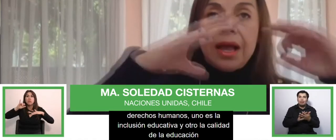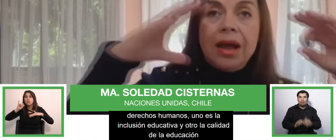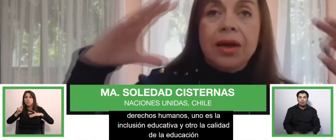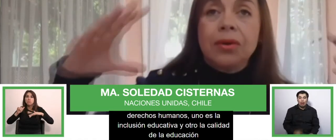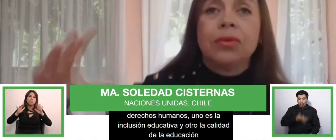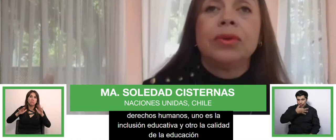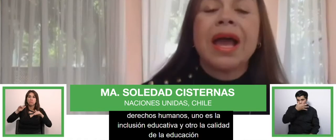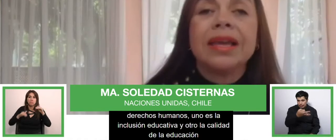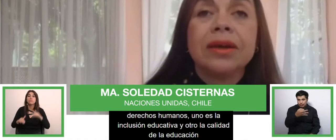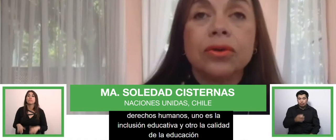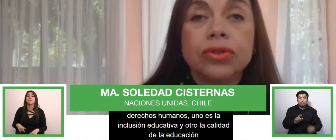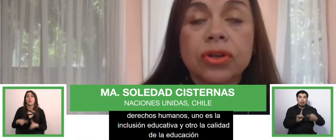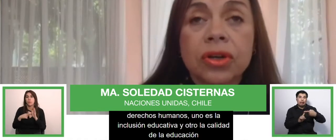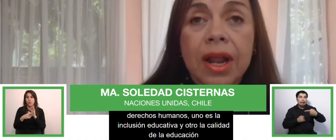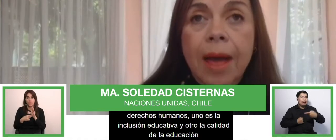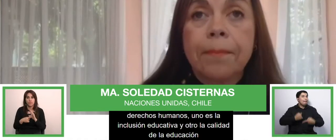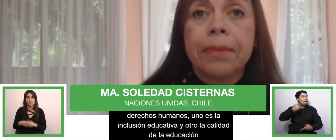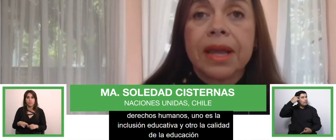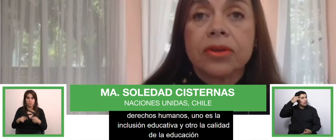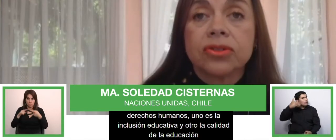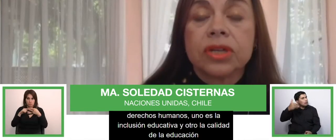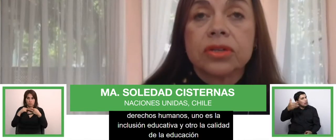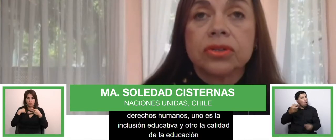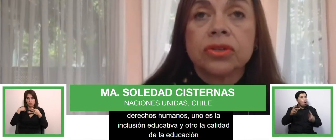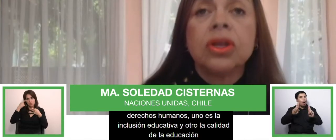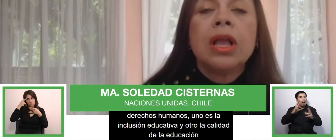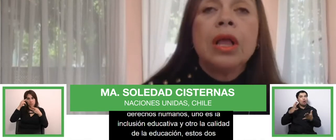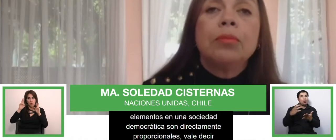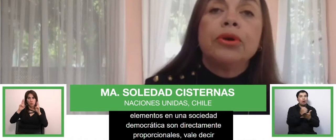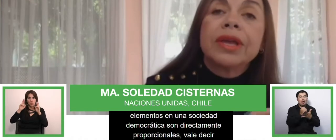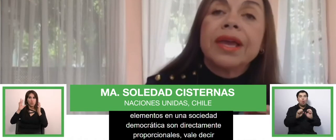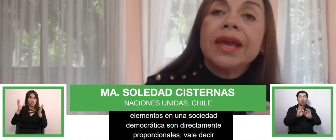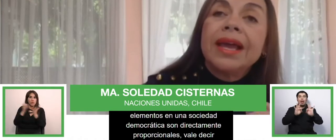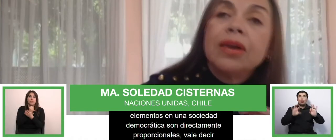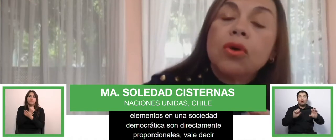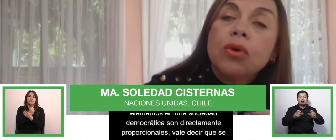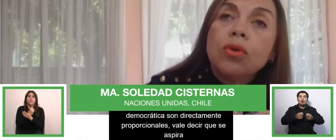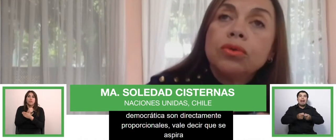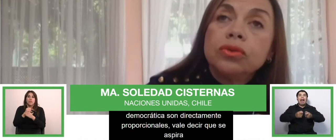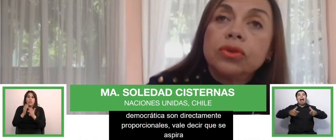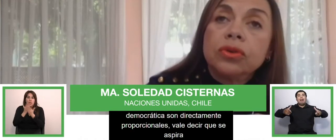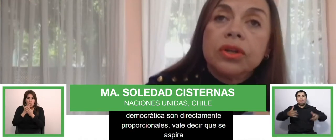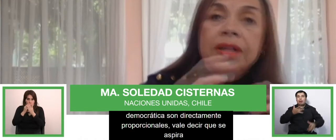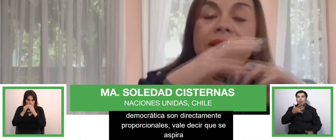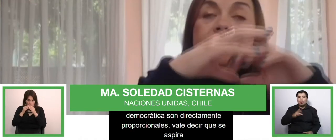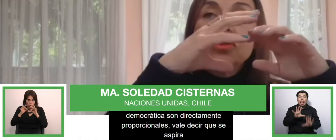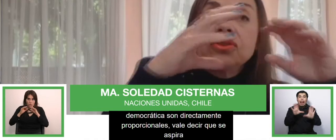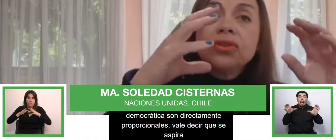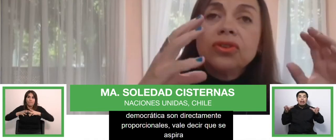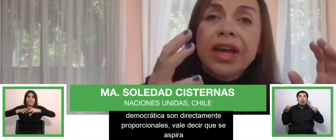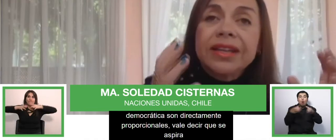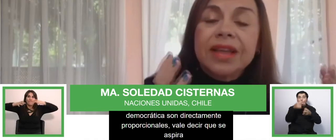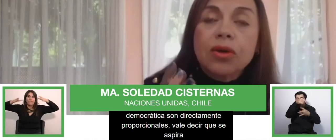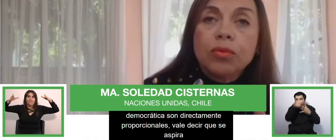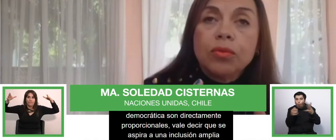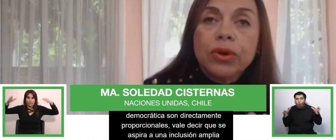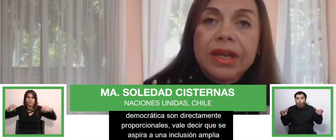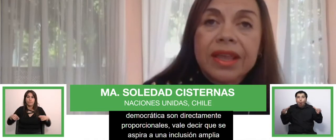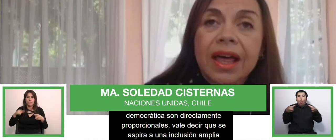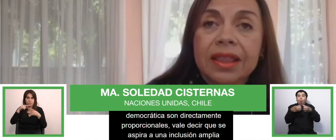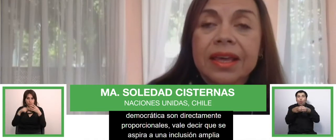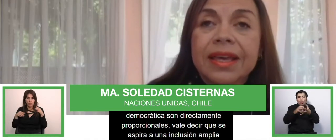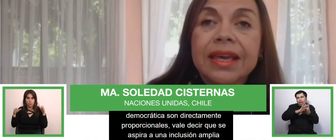aspira a una inclusión amplia, ¿no es cierto? Porque el conjunto de toda esta